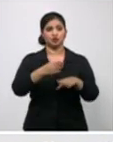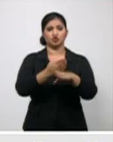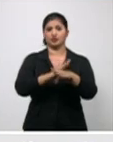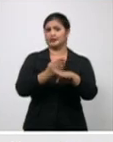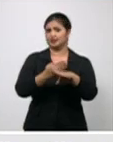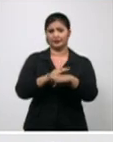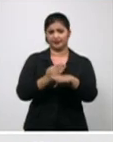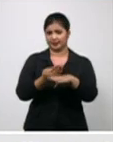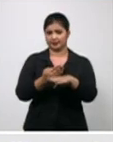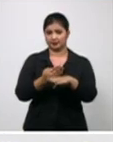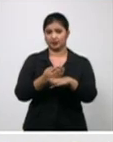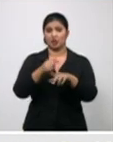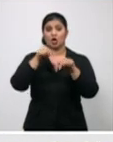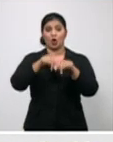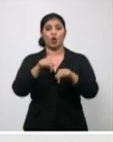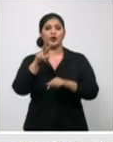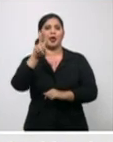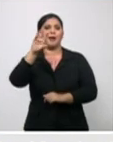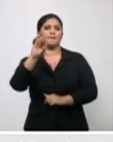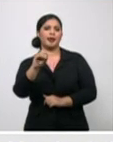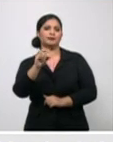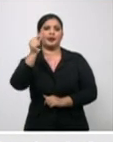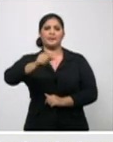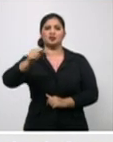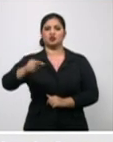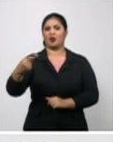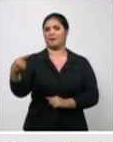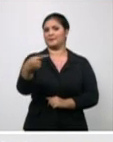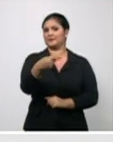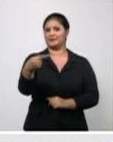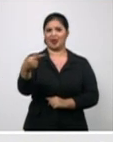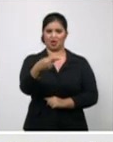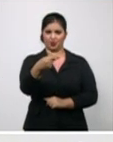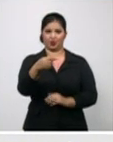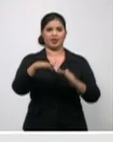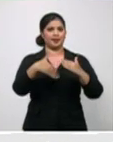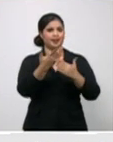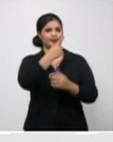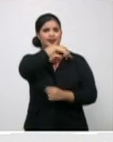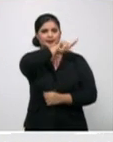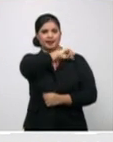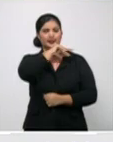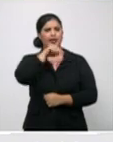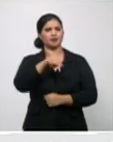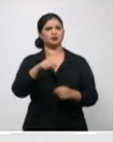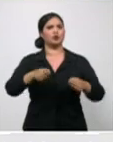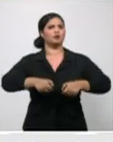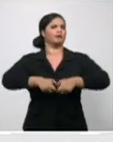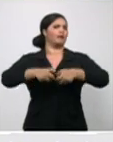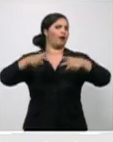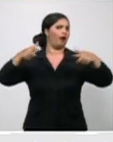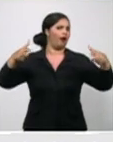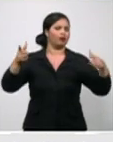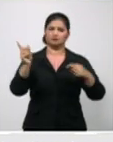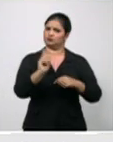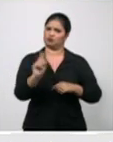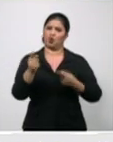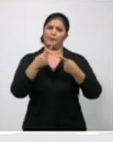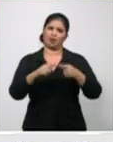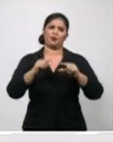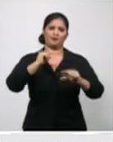anterior. No es una cifra muy importante, pero vamos reduciendo. Se procesaron 18